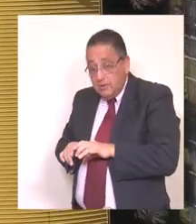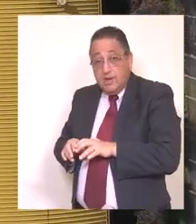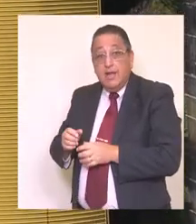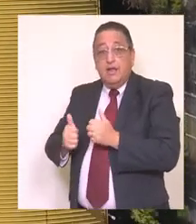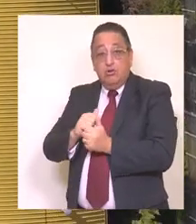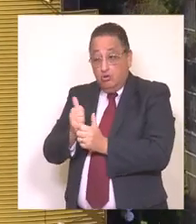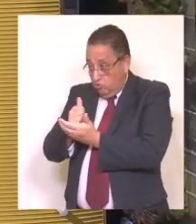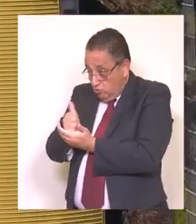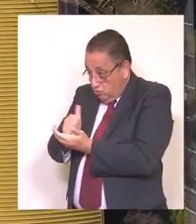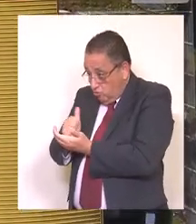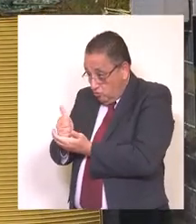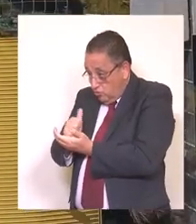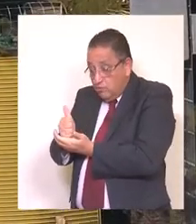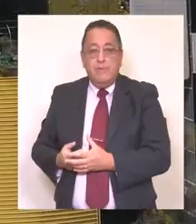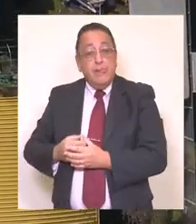robótica.